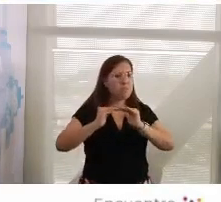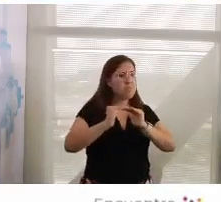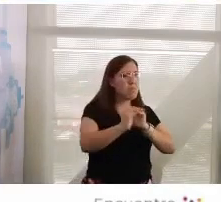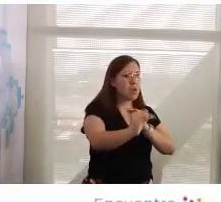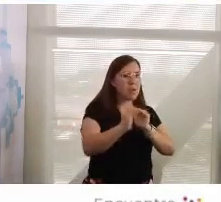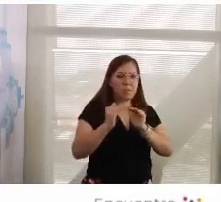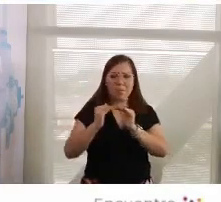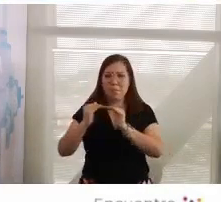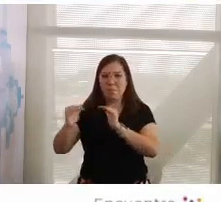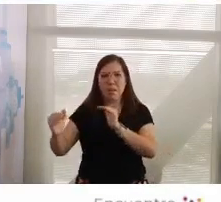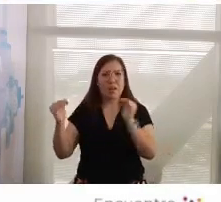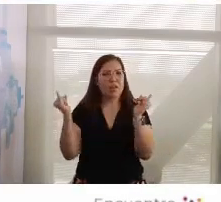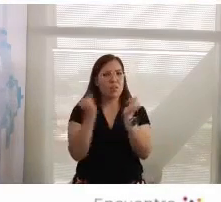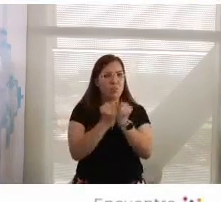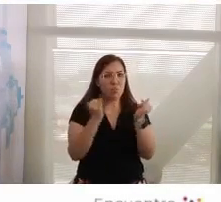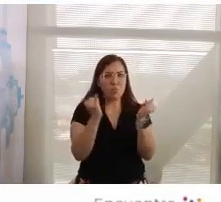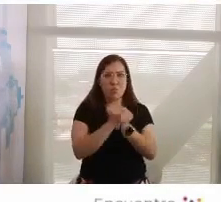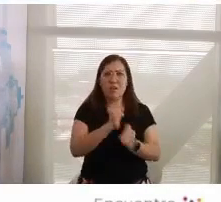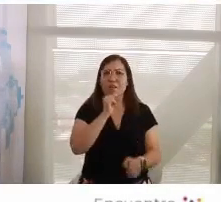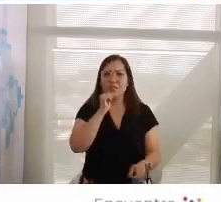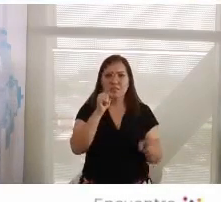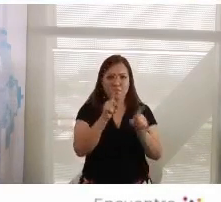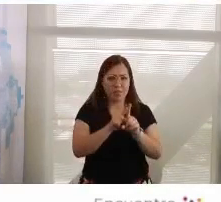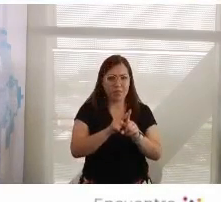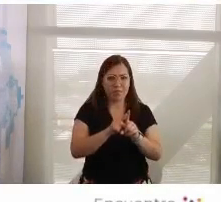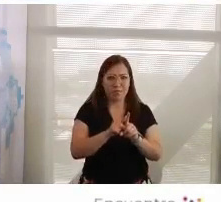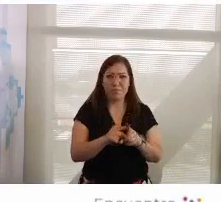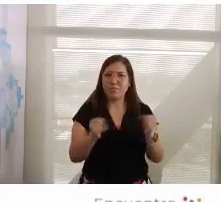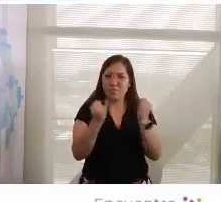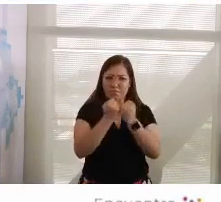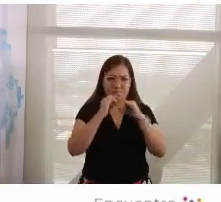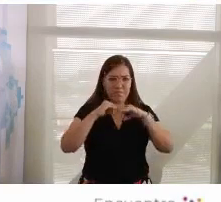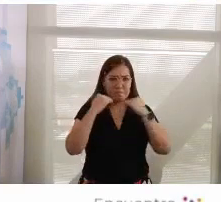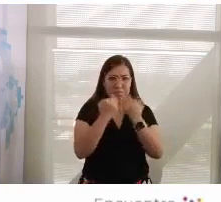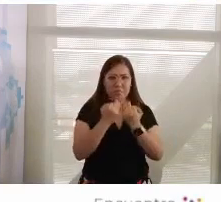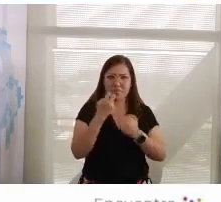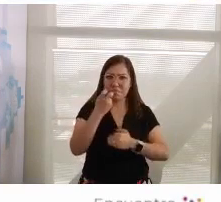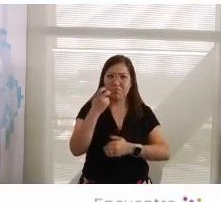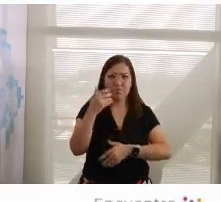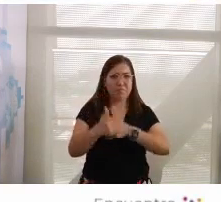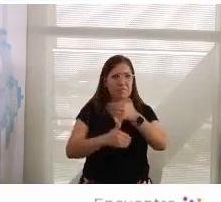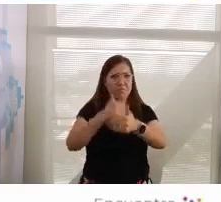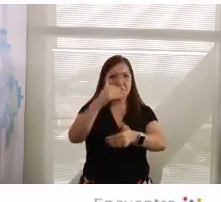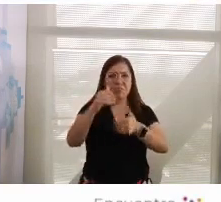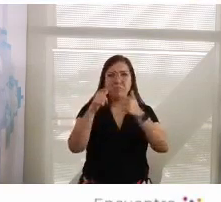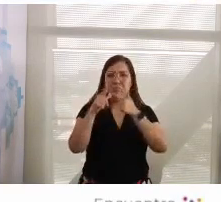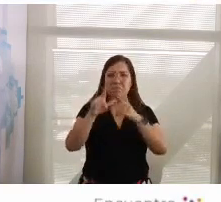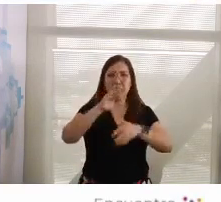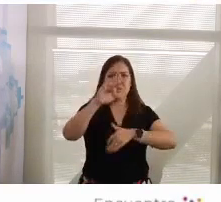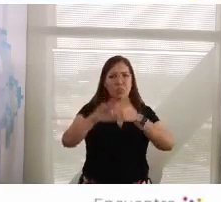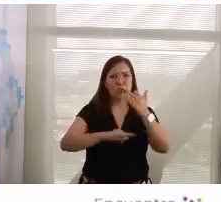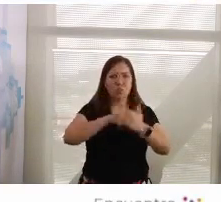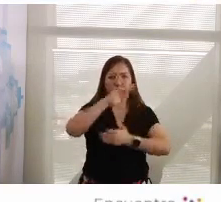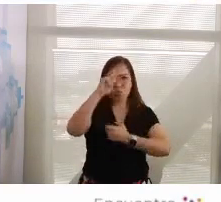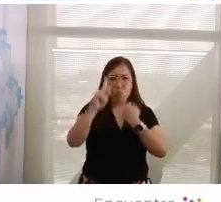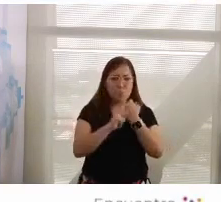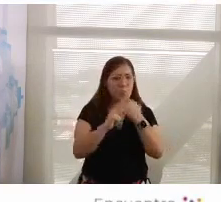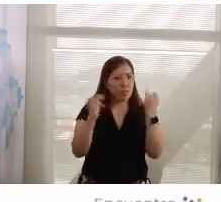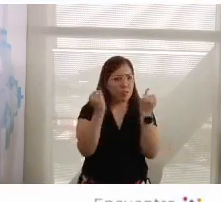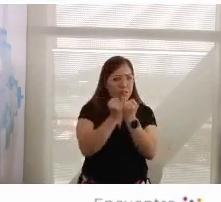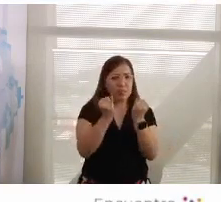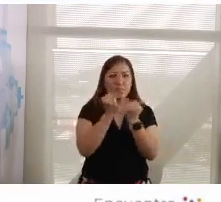desarrollados, formados, desenvolvidos, y así sucesivamente en todas las demás identidades.